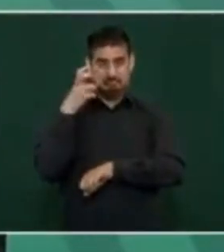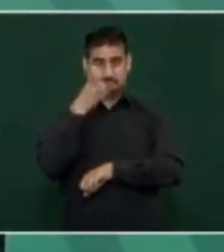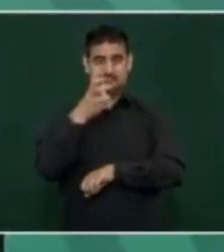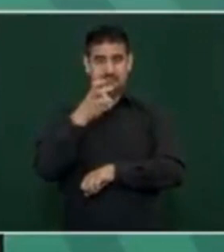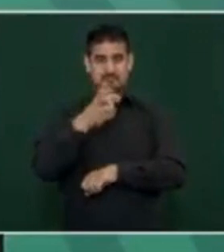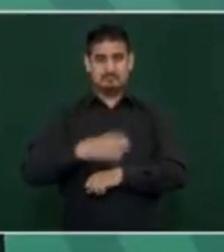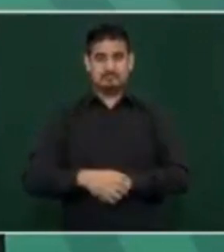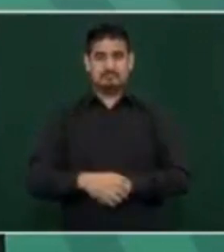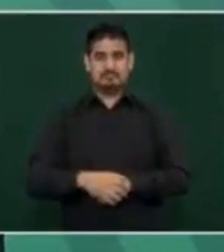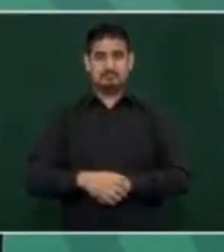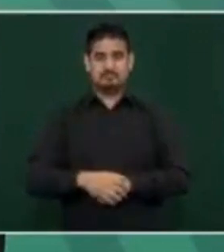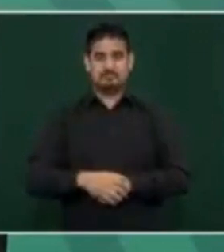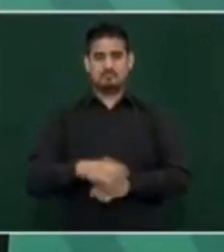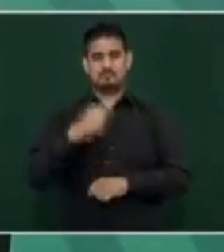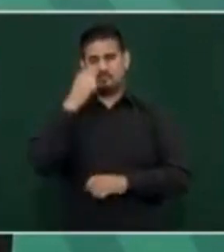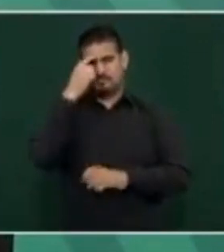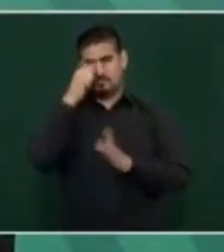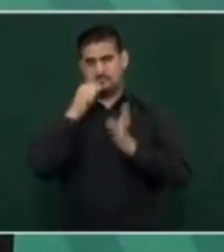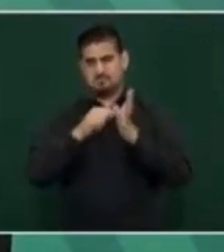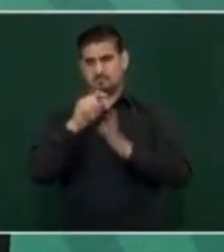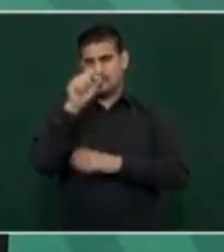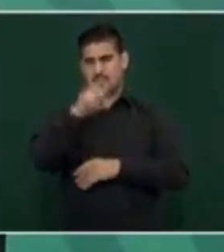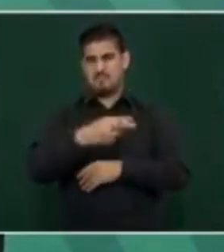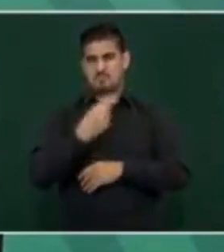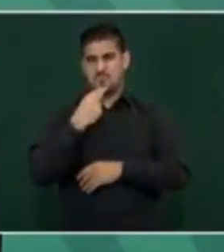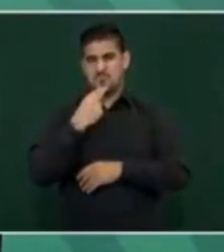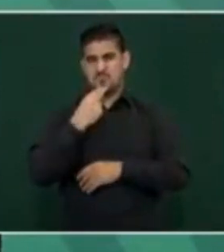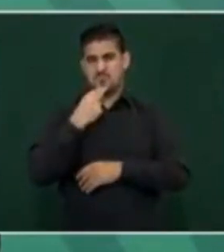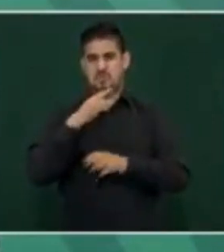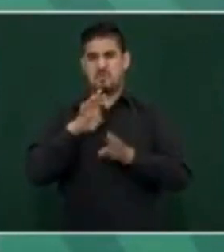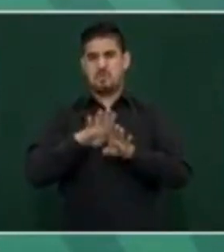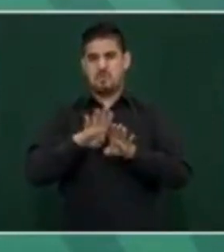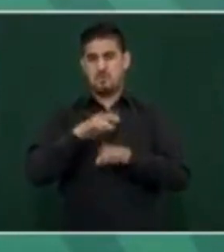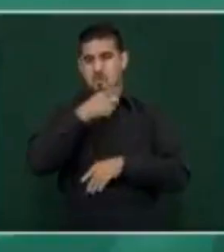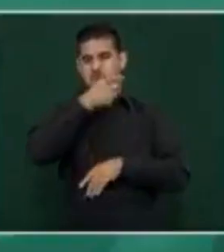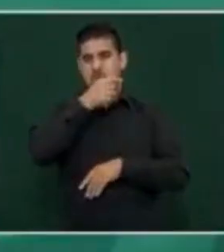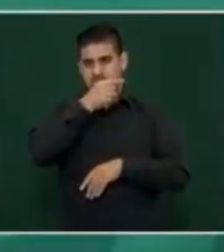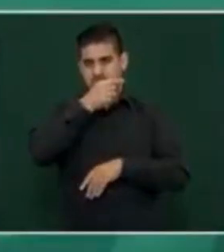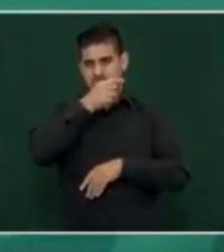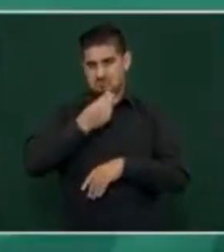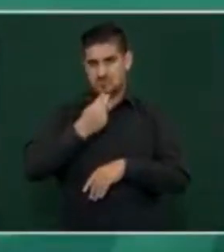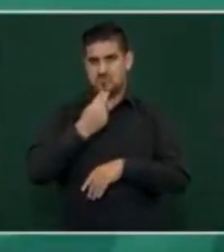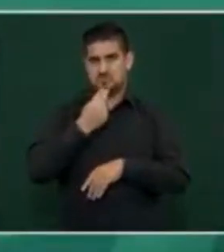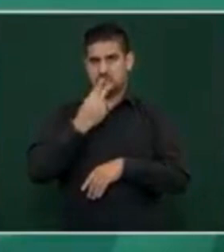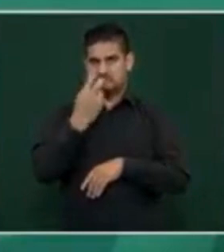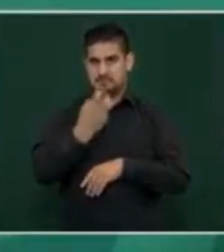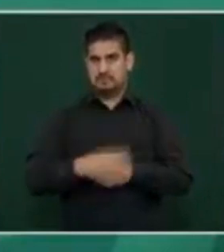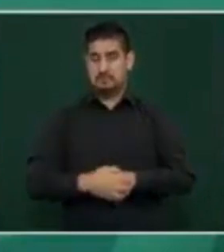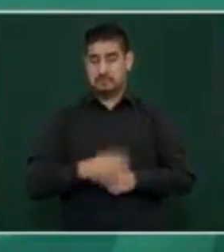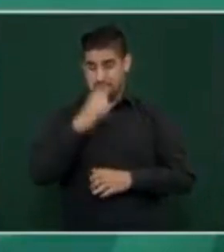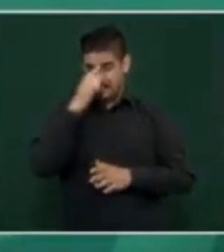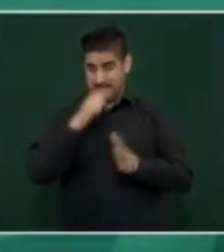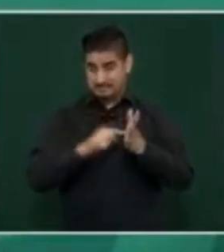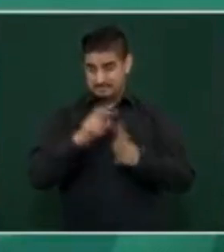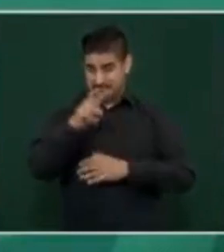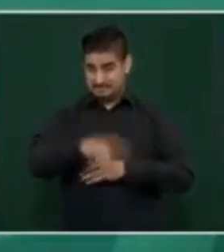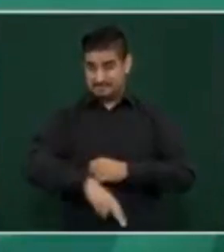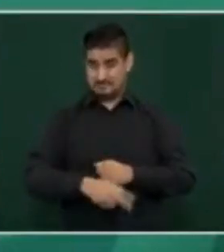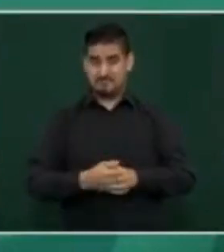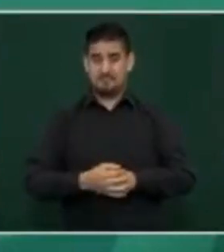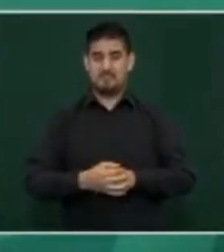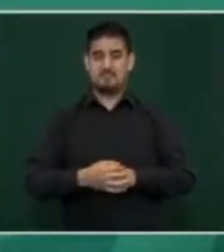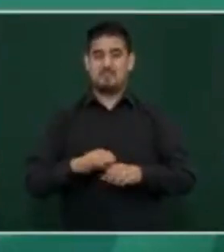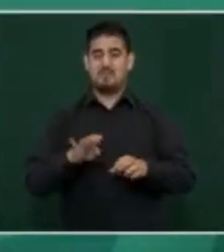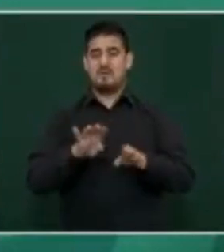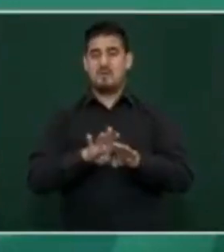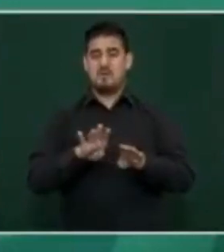aunque también ha utilizado a la policía y creo que fue un